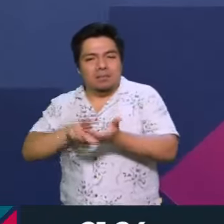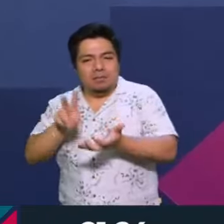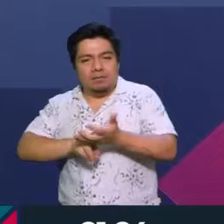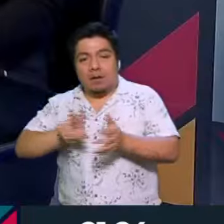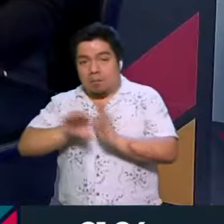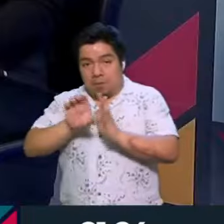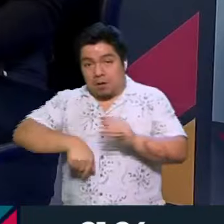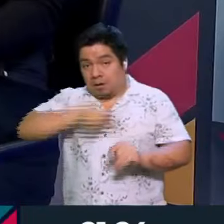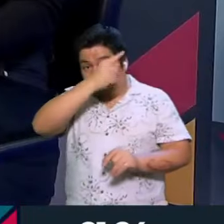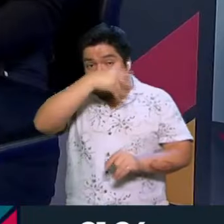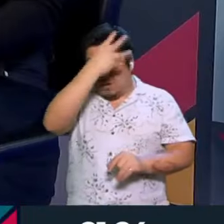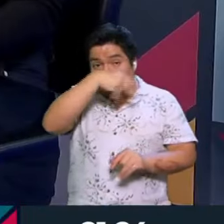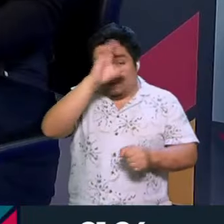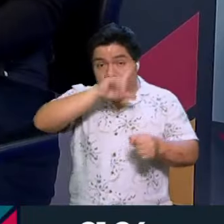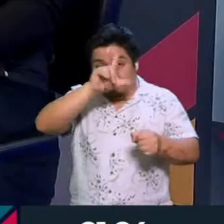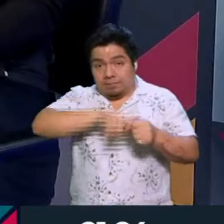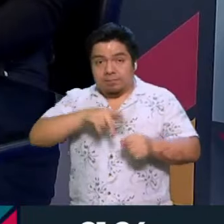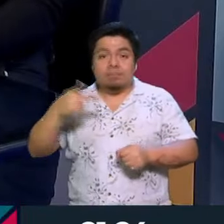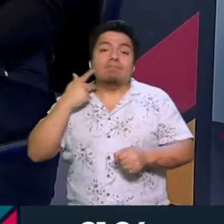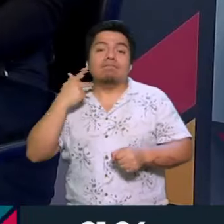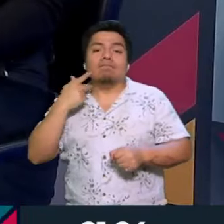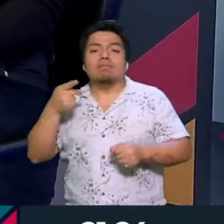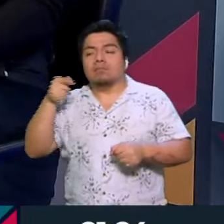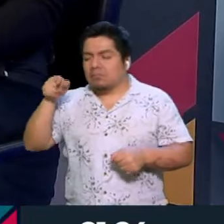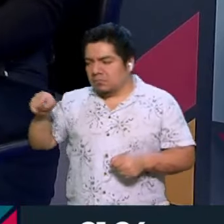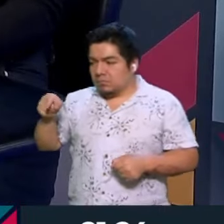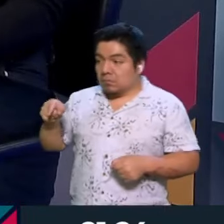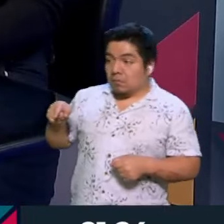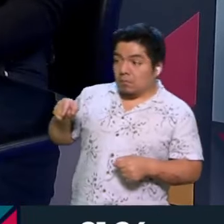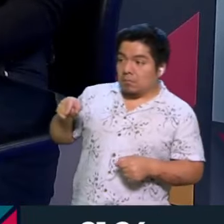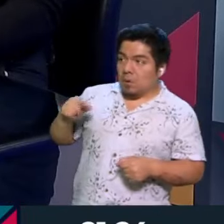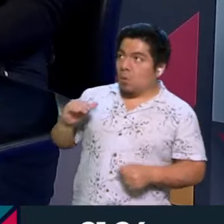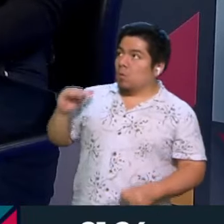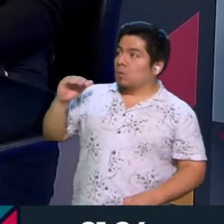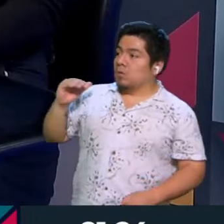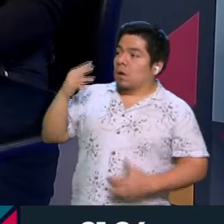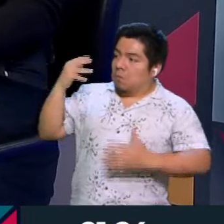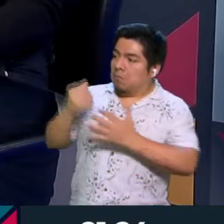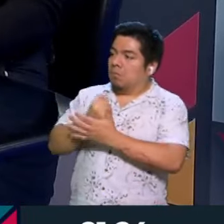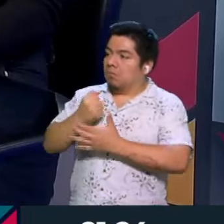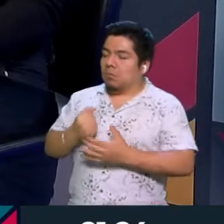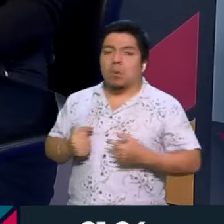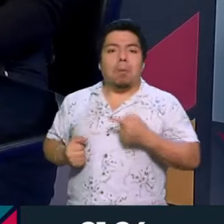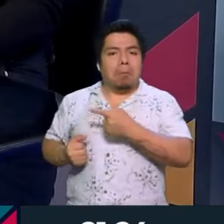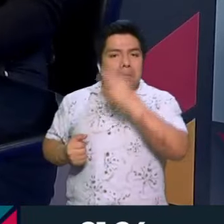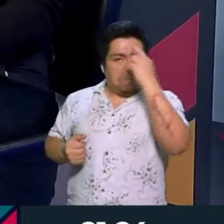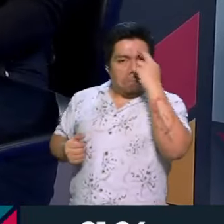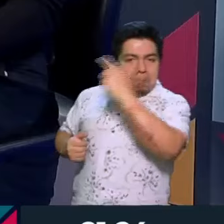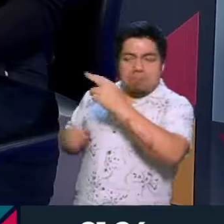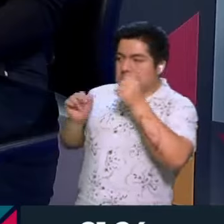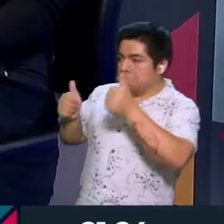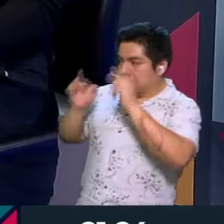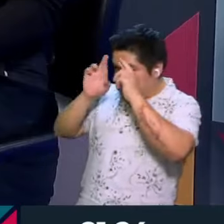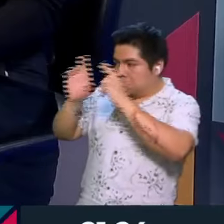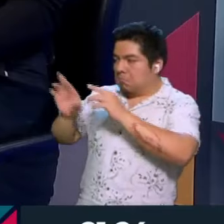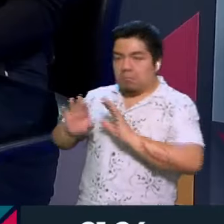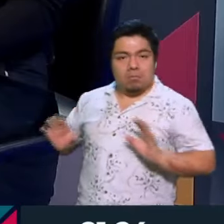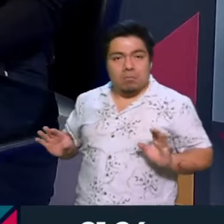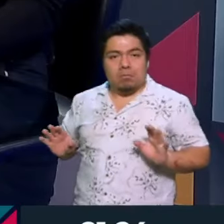Donald Trump y esa cultura política, alguien exitoso es alguien respetable. Y